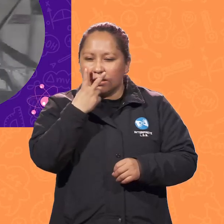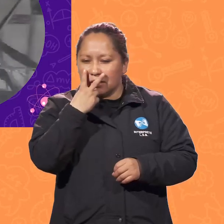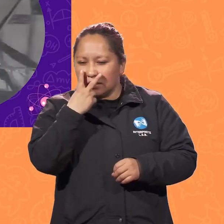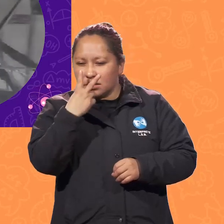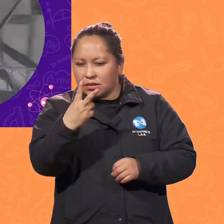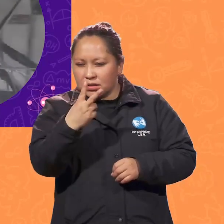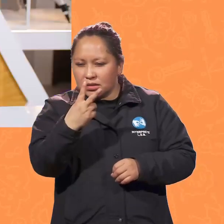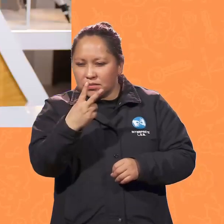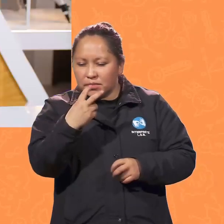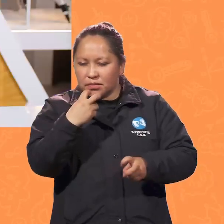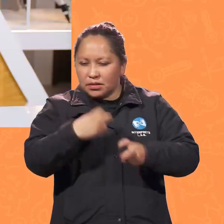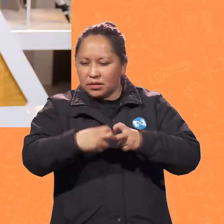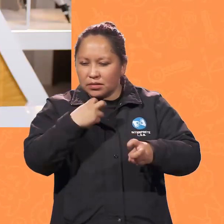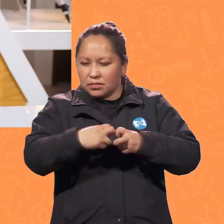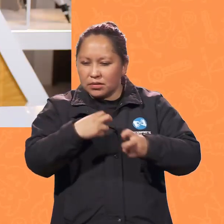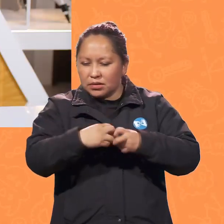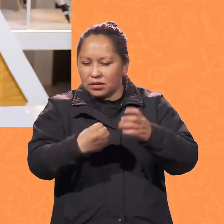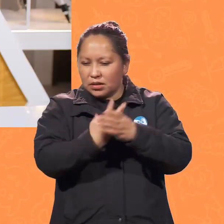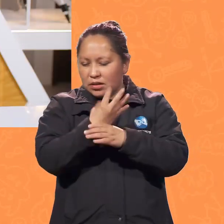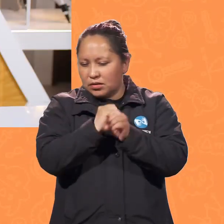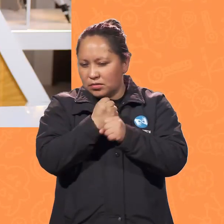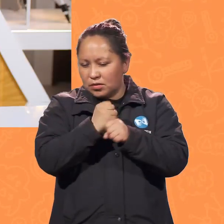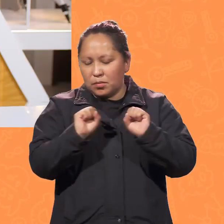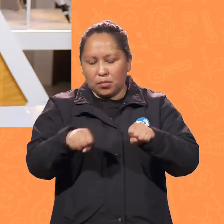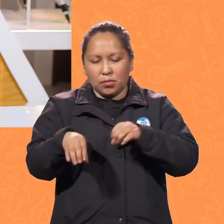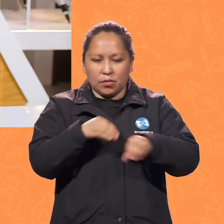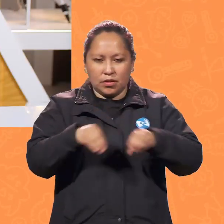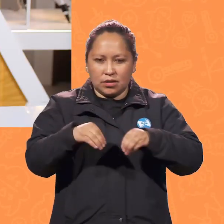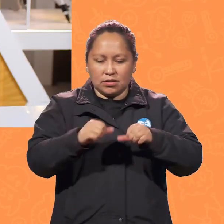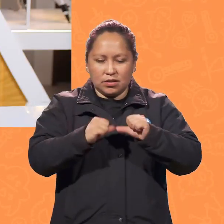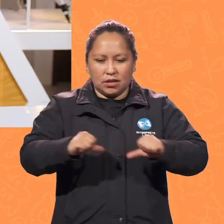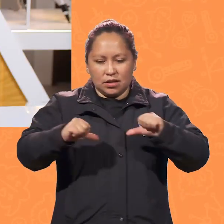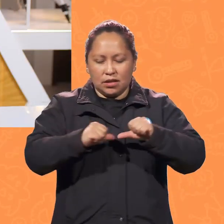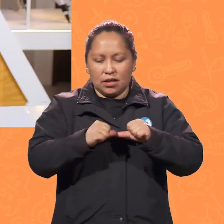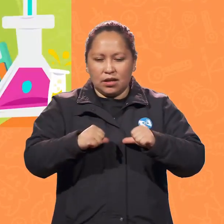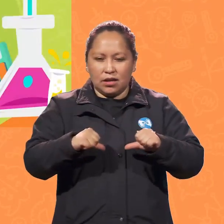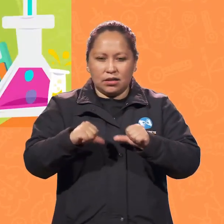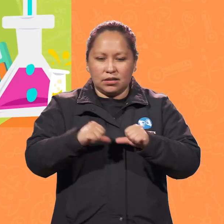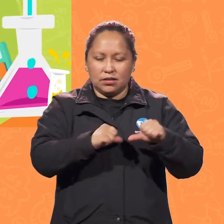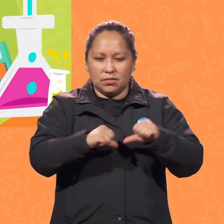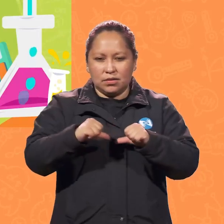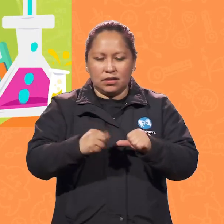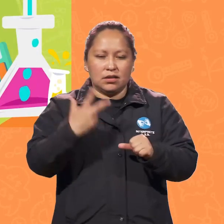en los productos. Pueden realizar actividades las 24 horas.